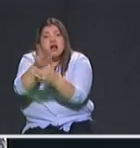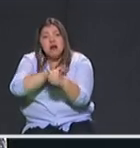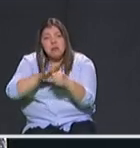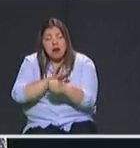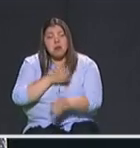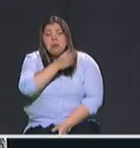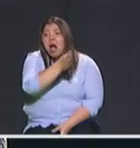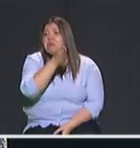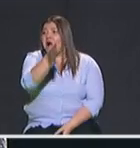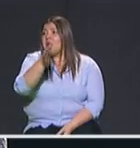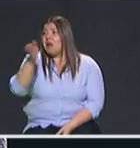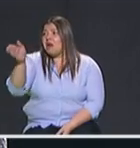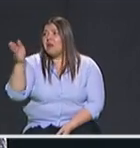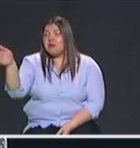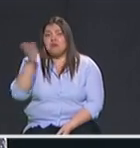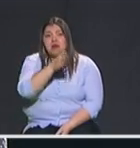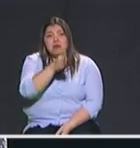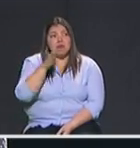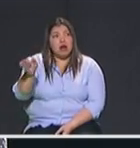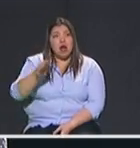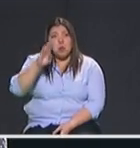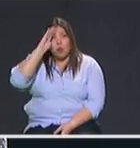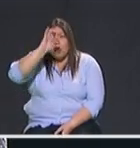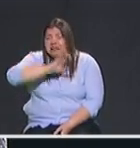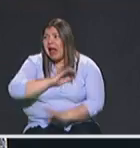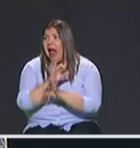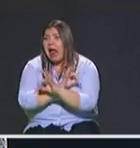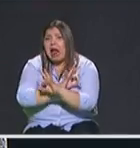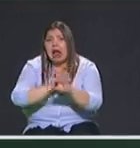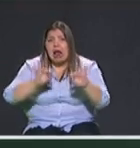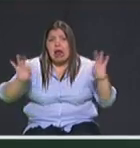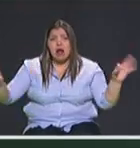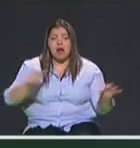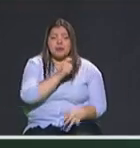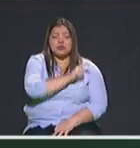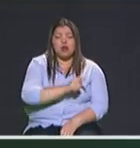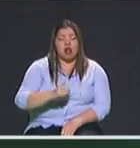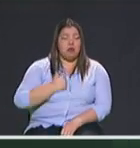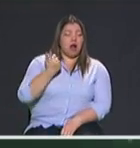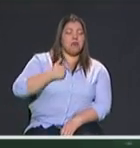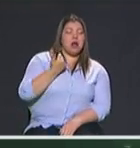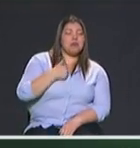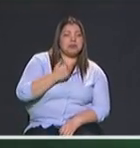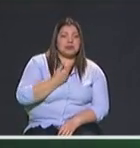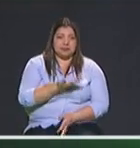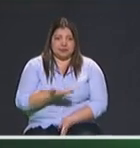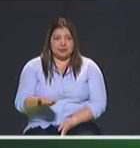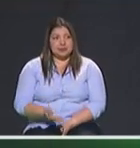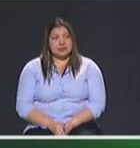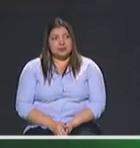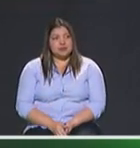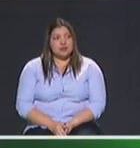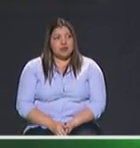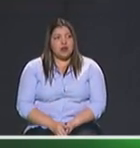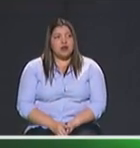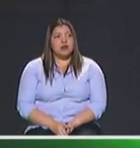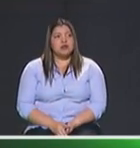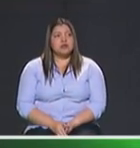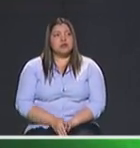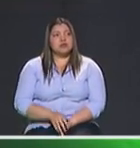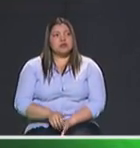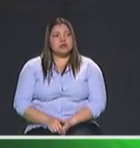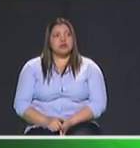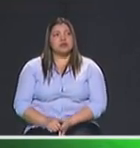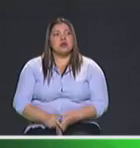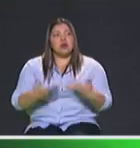donde no está la gobernabilidad está el bandido para la ilegalidad. Bien, y finalmente, Beatriz Elena Rave de la Alianza Verde, su plan